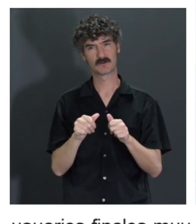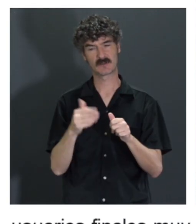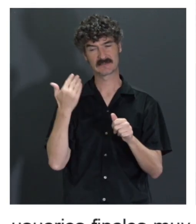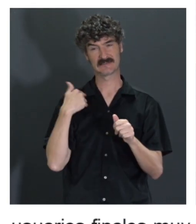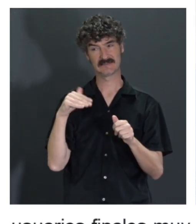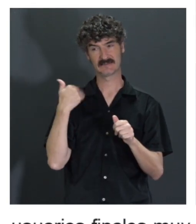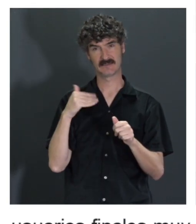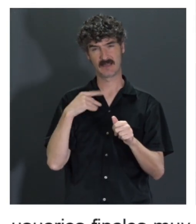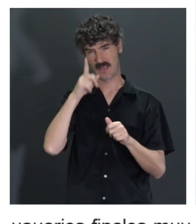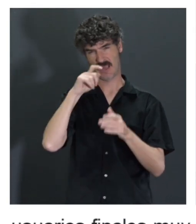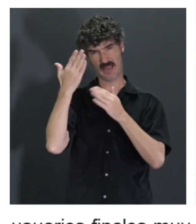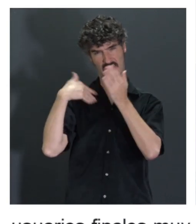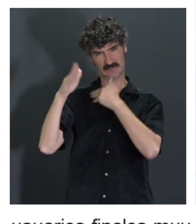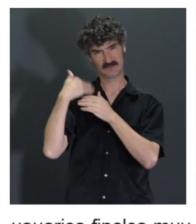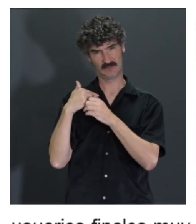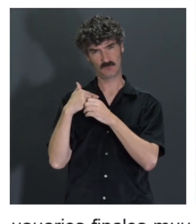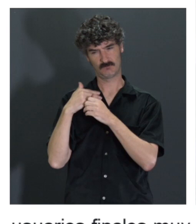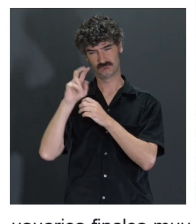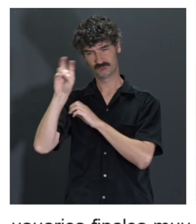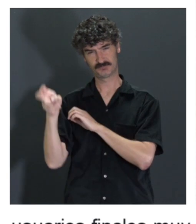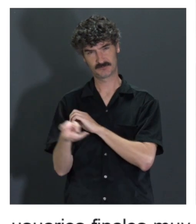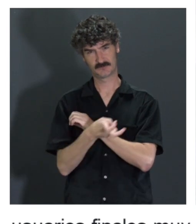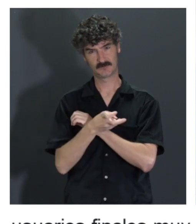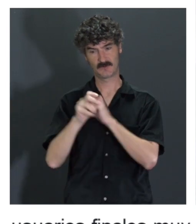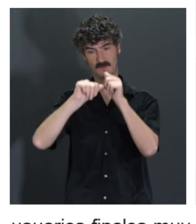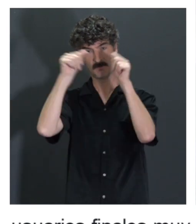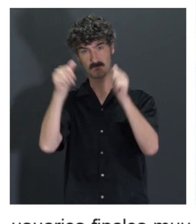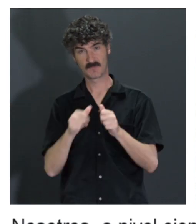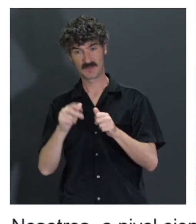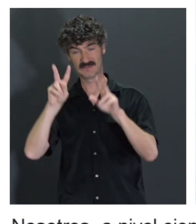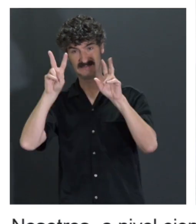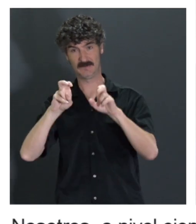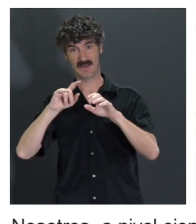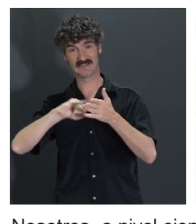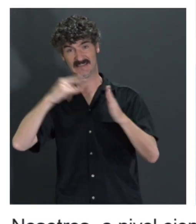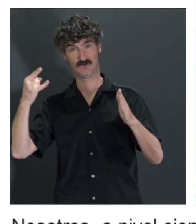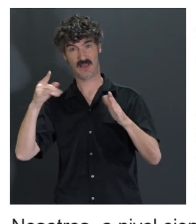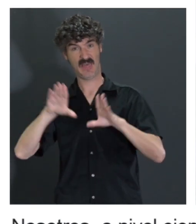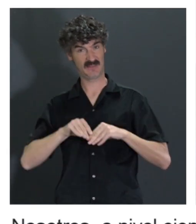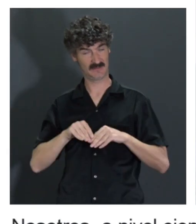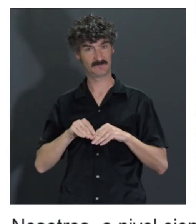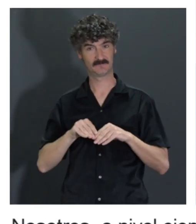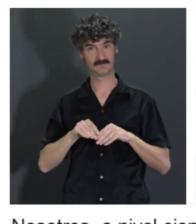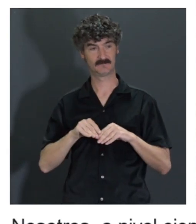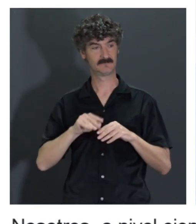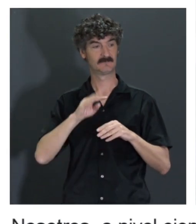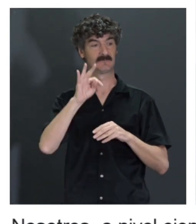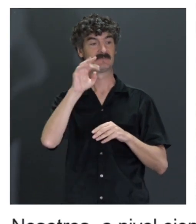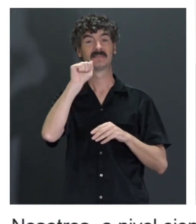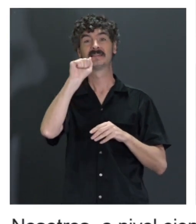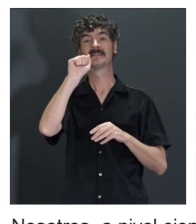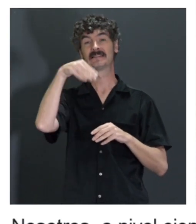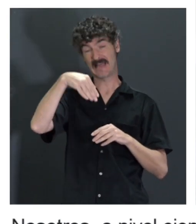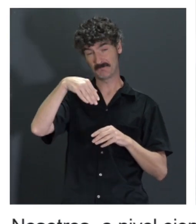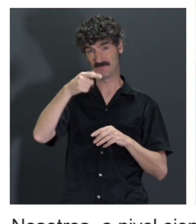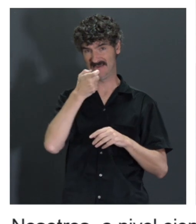antiguo, pero bueno, que ha tenido varias variantes, que es el modelo de aceptación de la tecnología, el TAM. En inglés, y sí que es verdad que nosotros